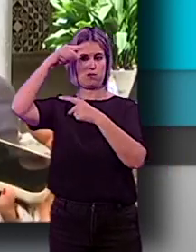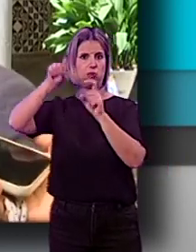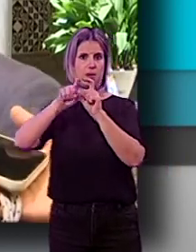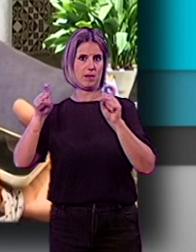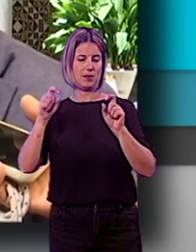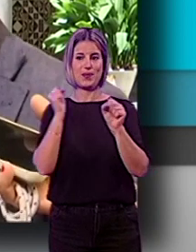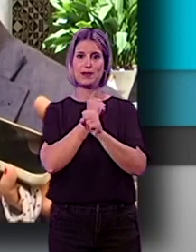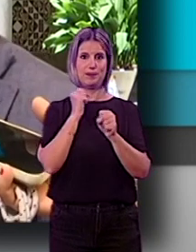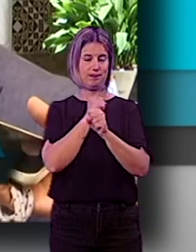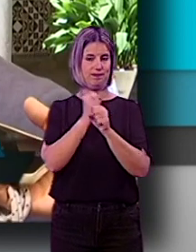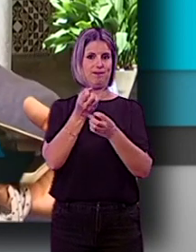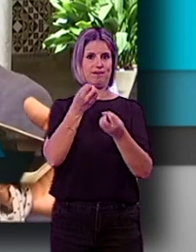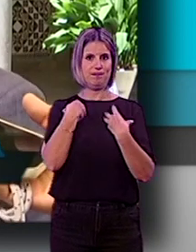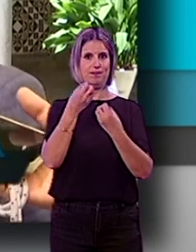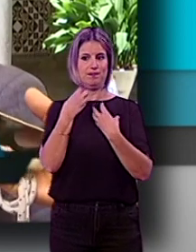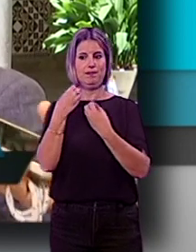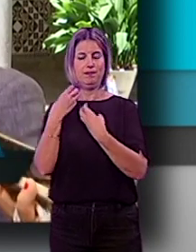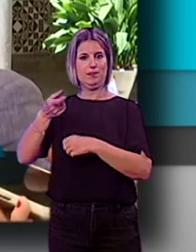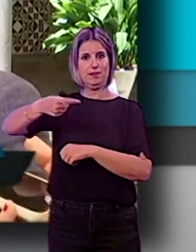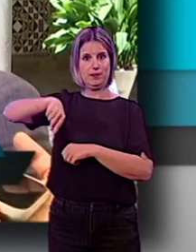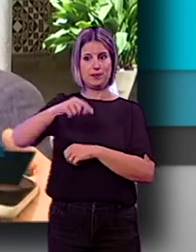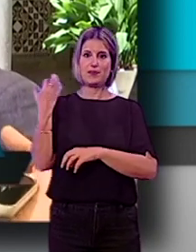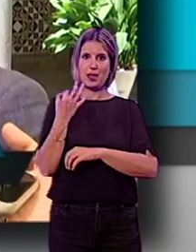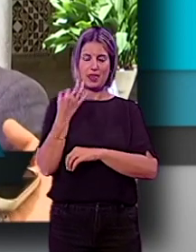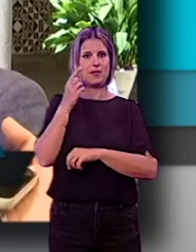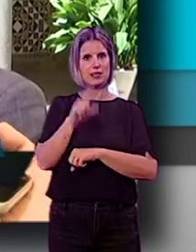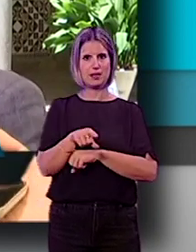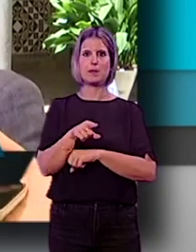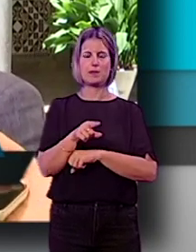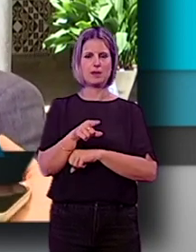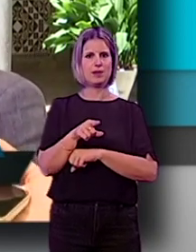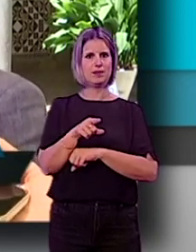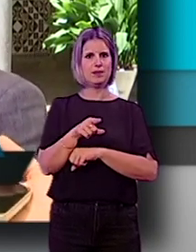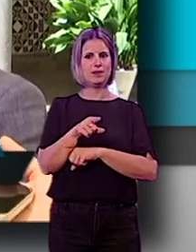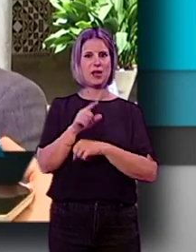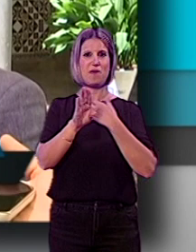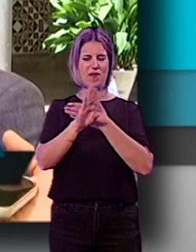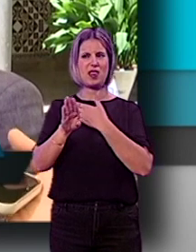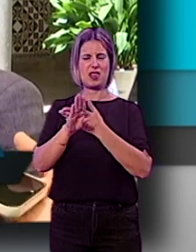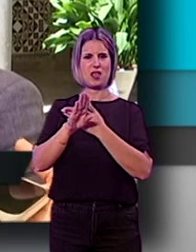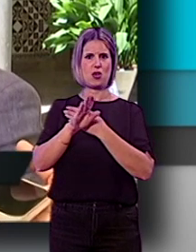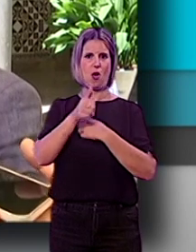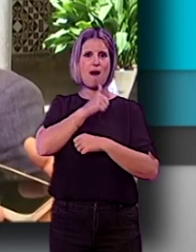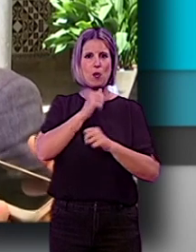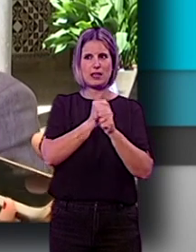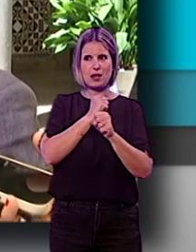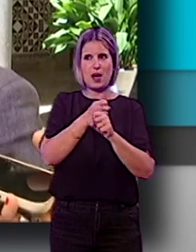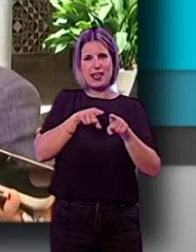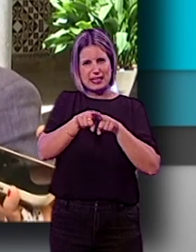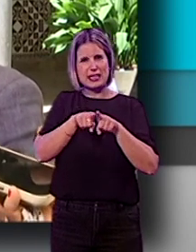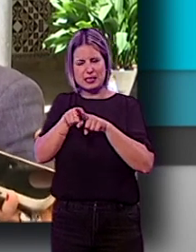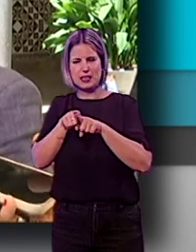trabajadores nos trasladan además de que son ellos los que tienen que soportar las críticas de los vecinos críticas absolutamente